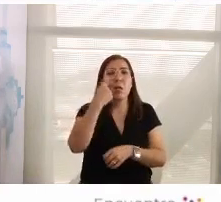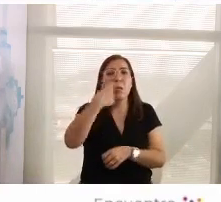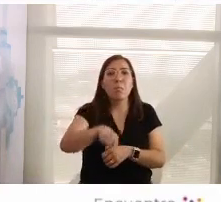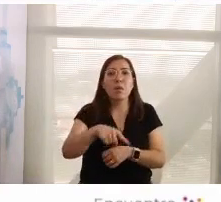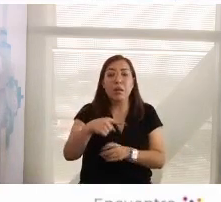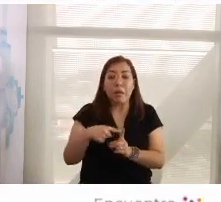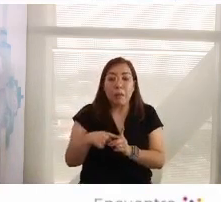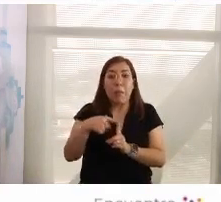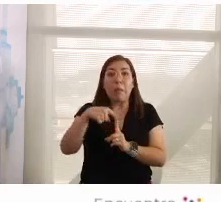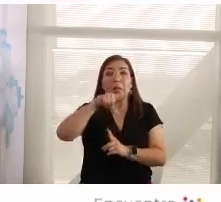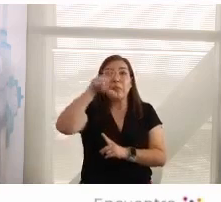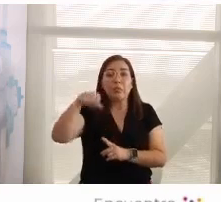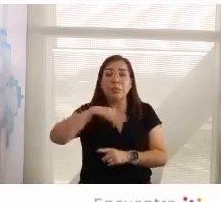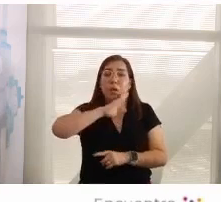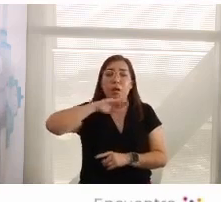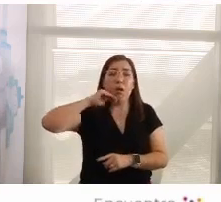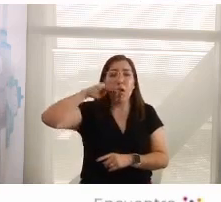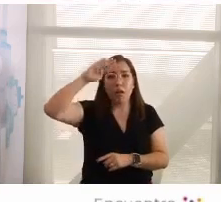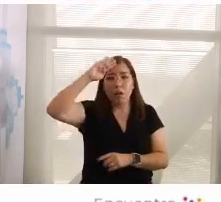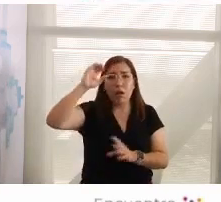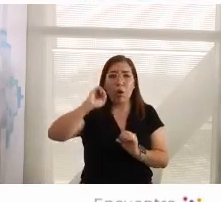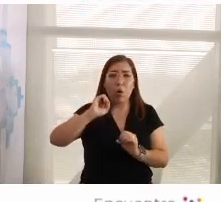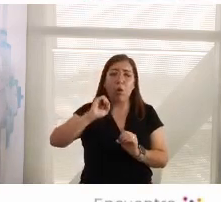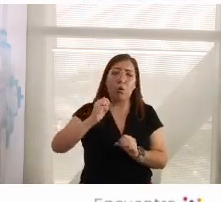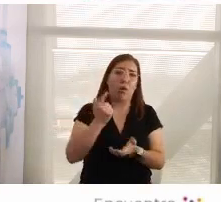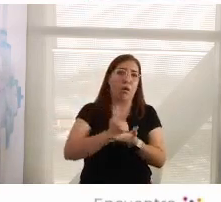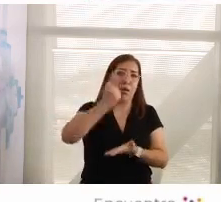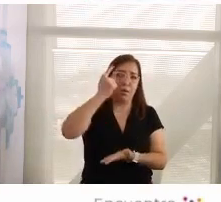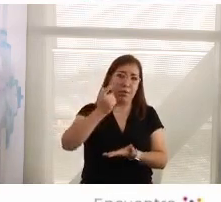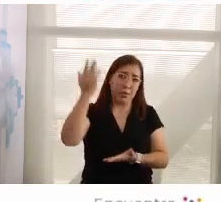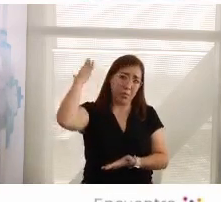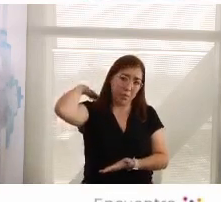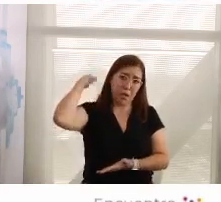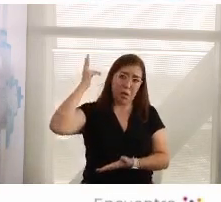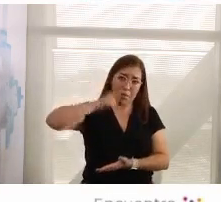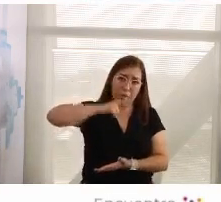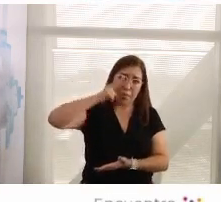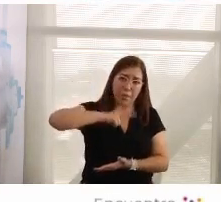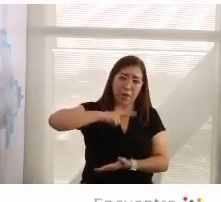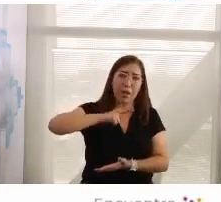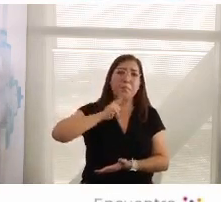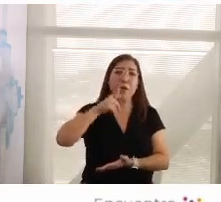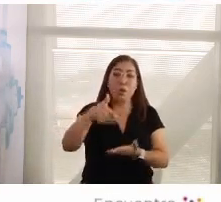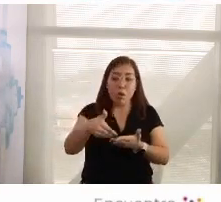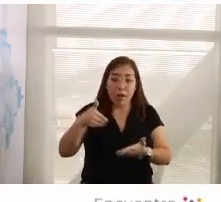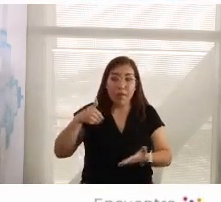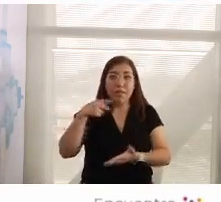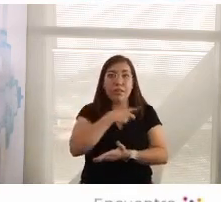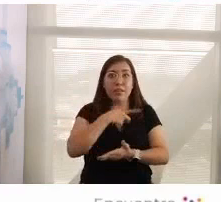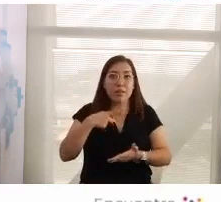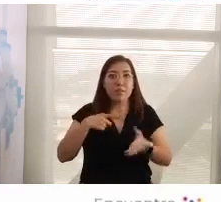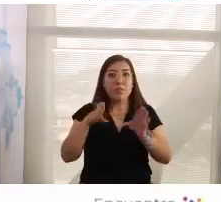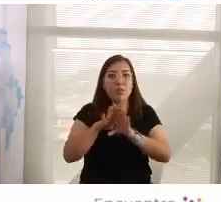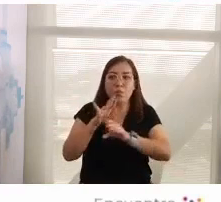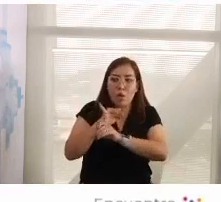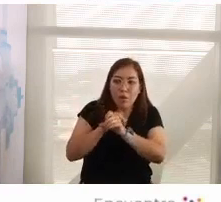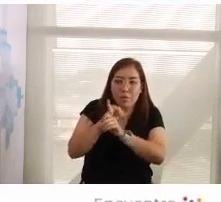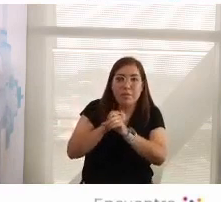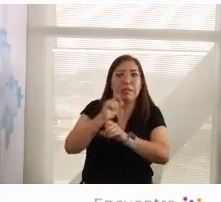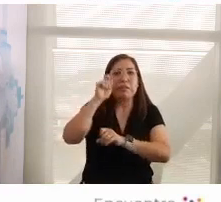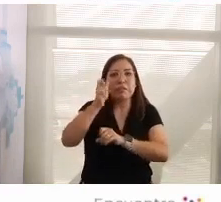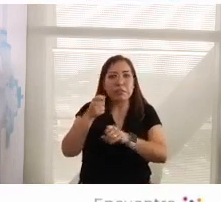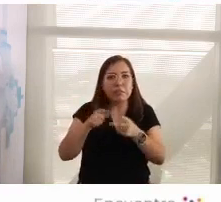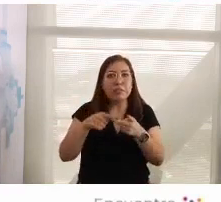que no llegue una pulmonía, una neumonía que te cueste la vida, ¿verdad? Entonces, ¿qué hay que hacer? Hacer contención, documentar, hablar,